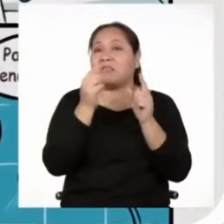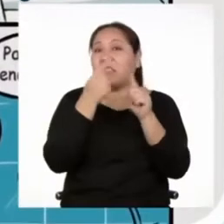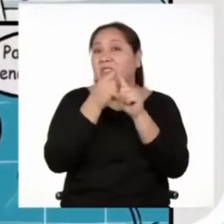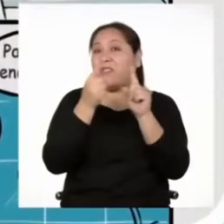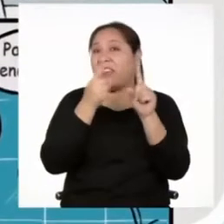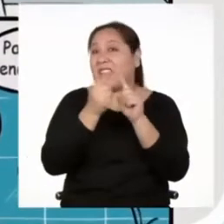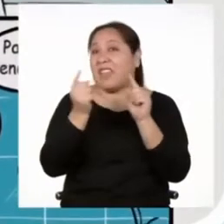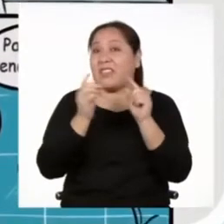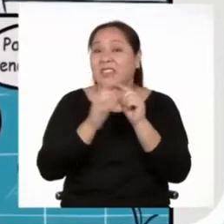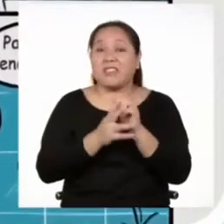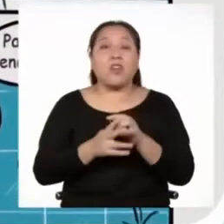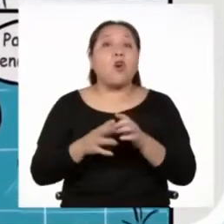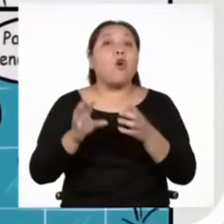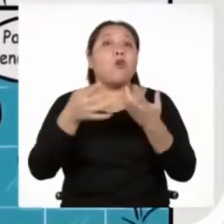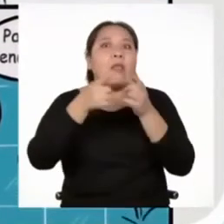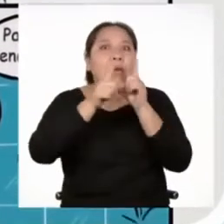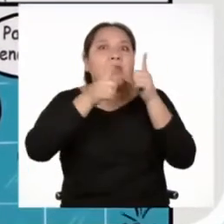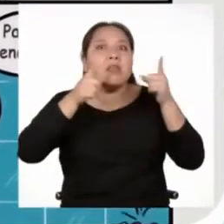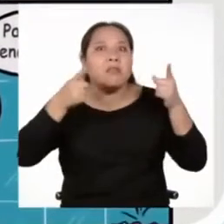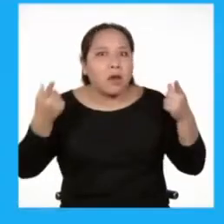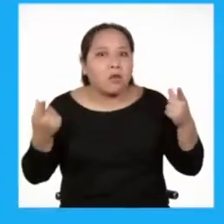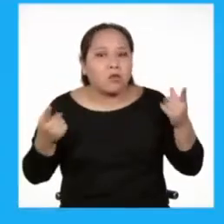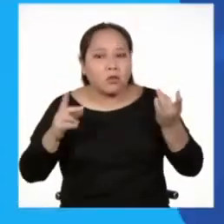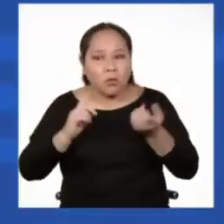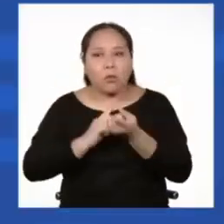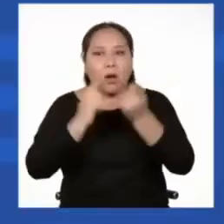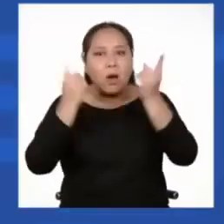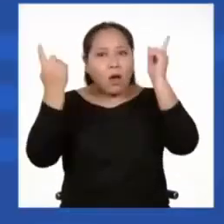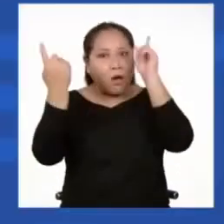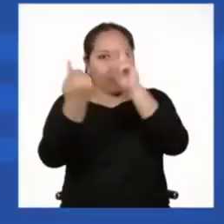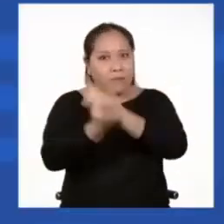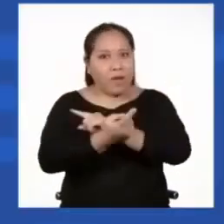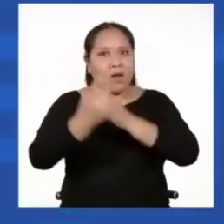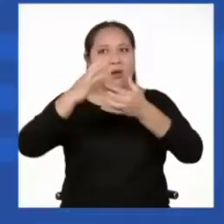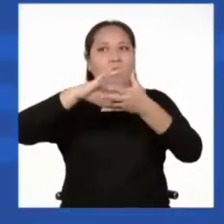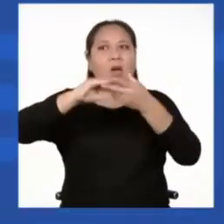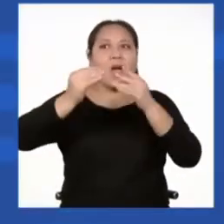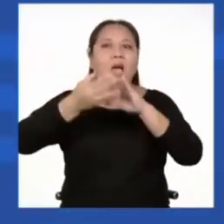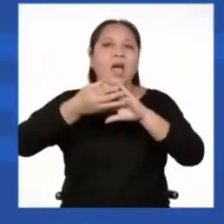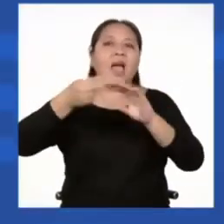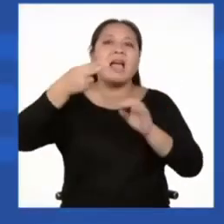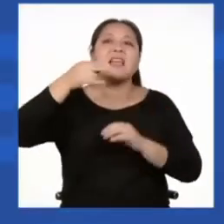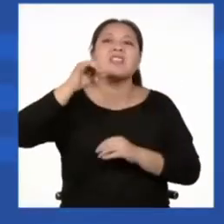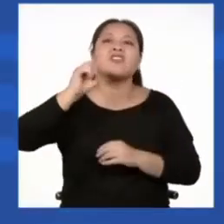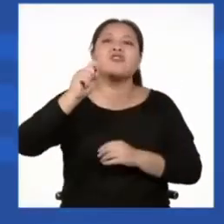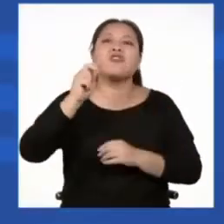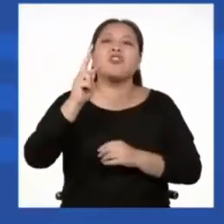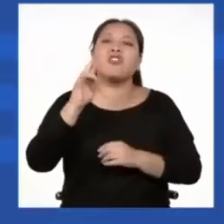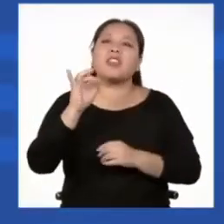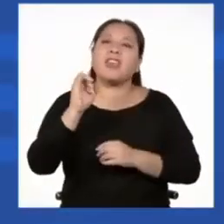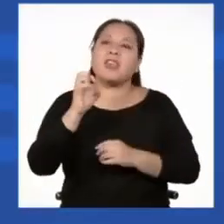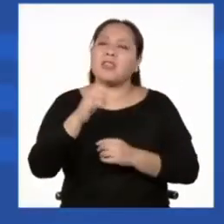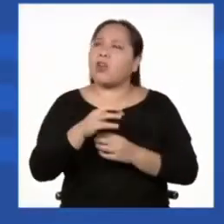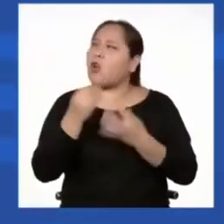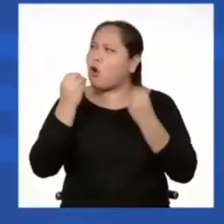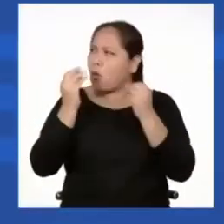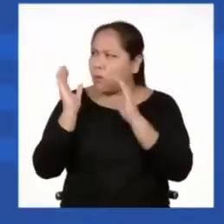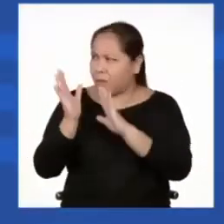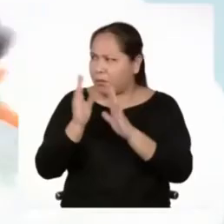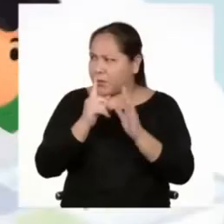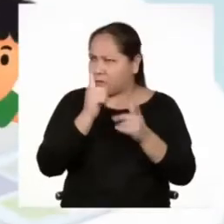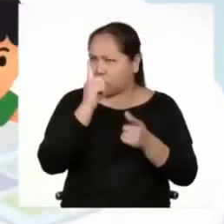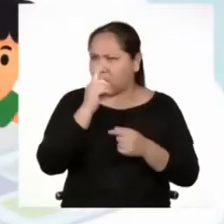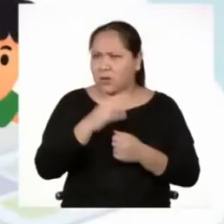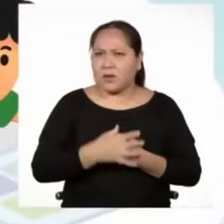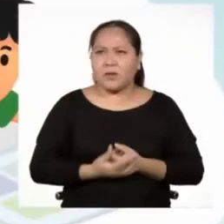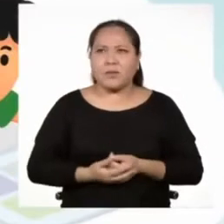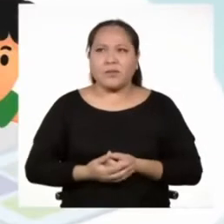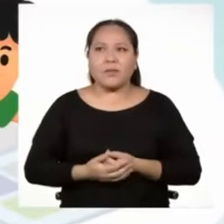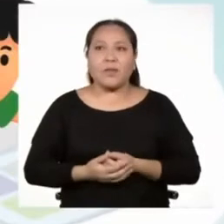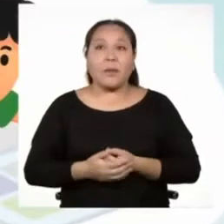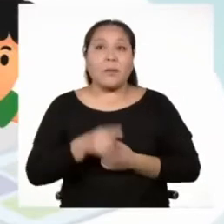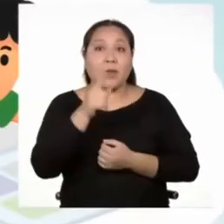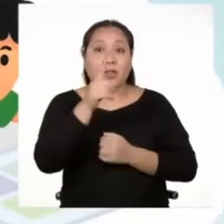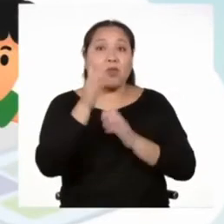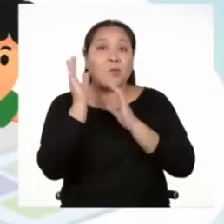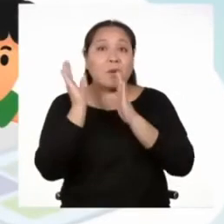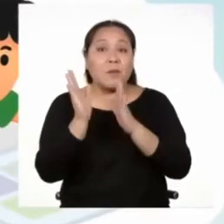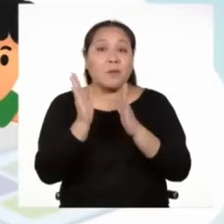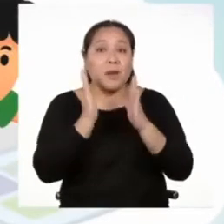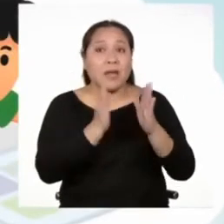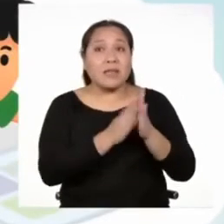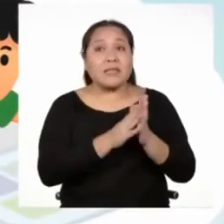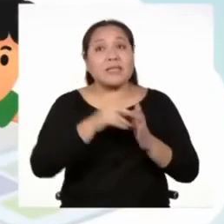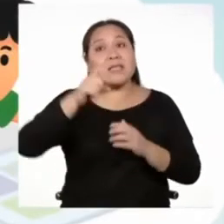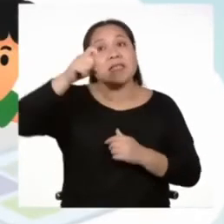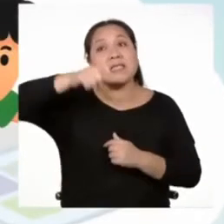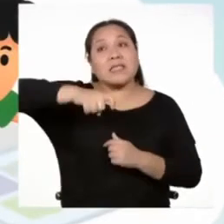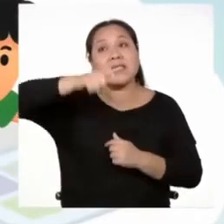literarios en historietas. ¿Y cómo hacemos una historieta? Para elaborar una historieta